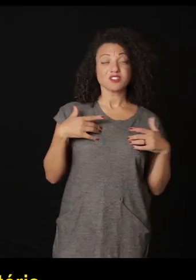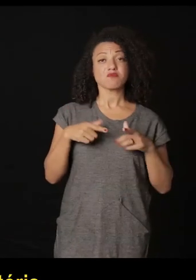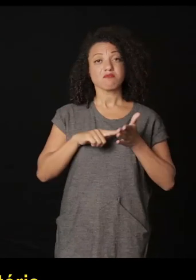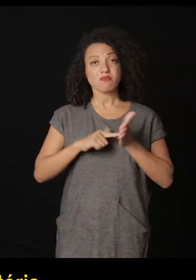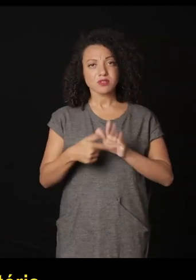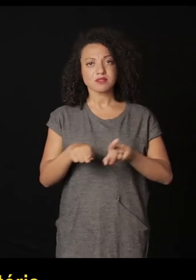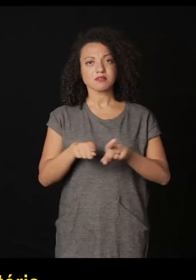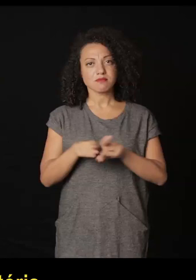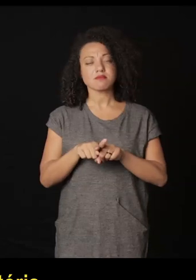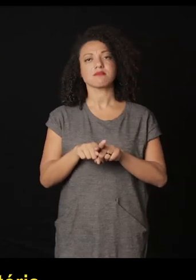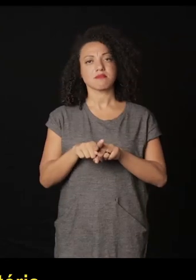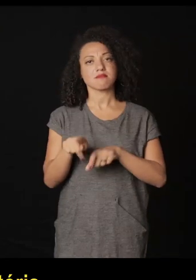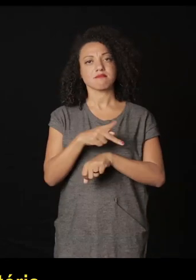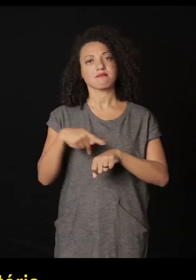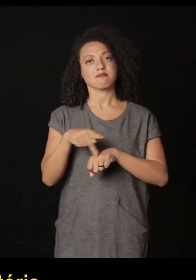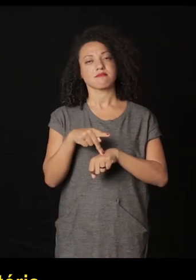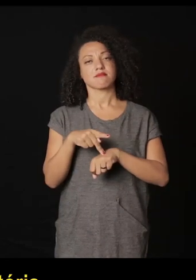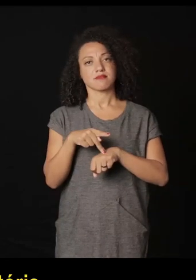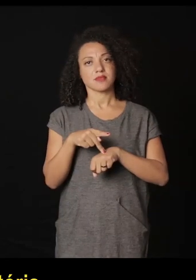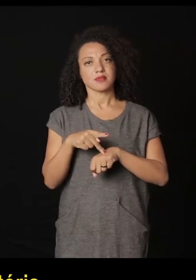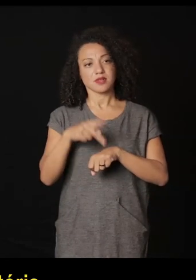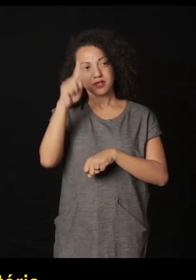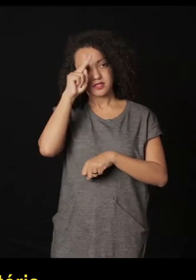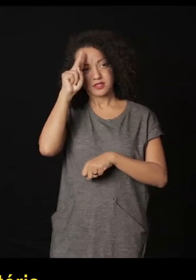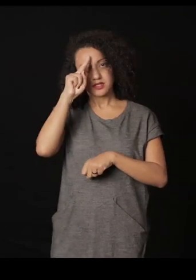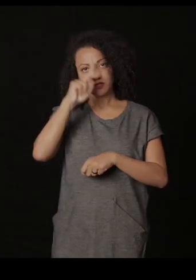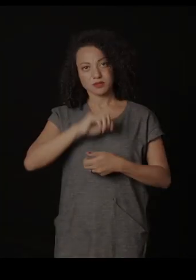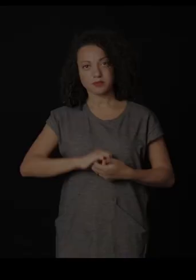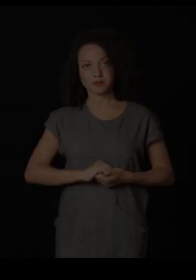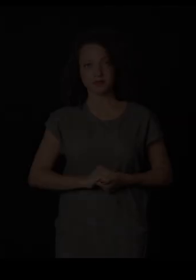trabajadores. También muestra mucho la historia del país.